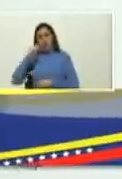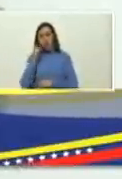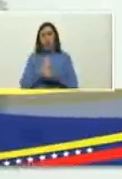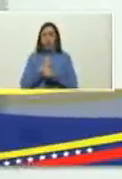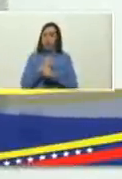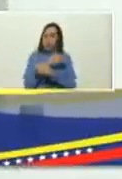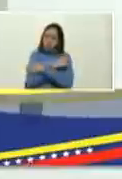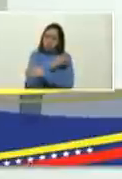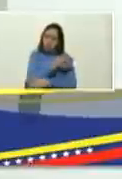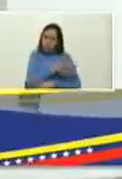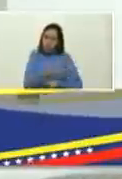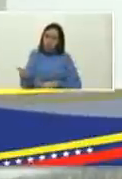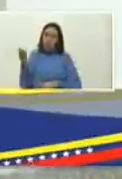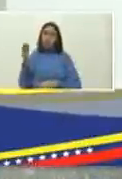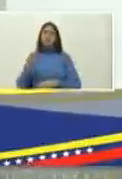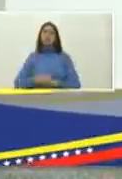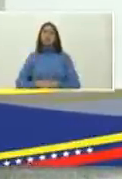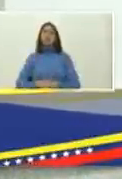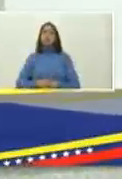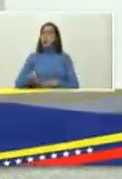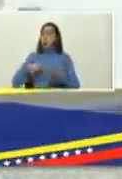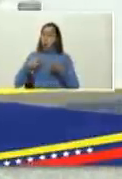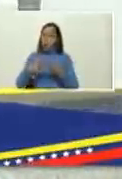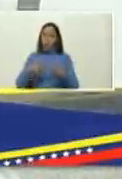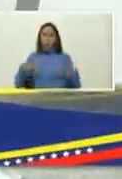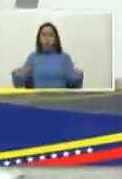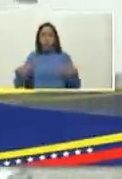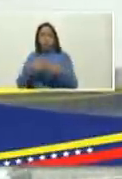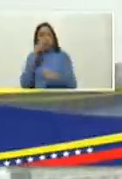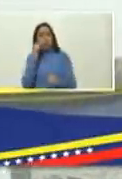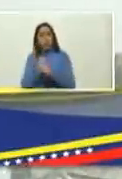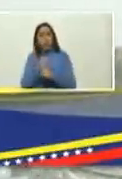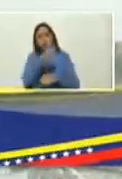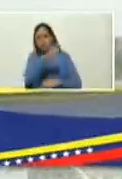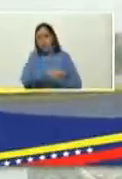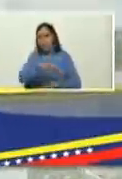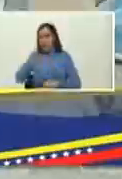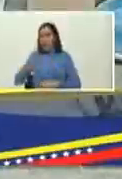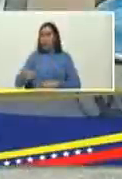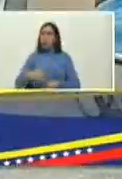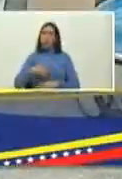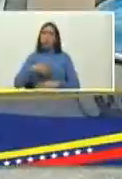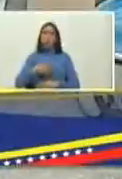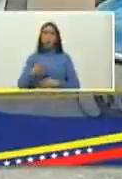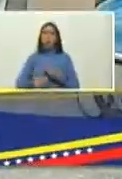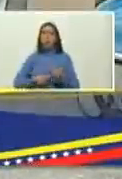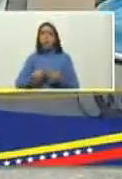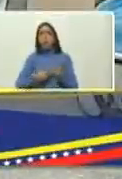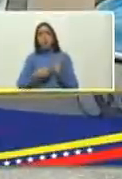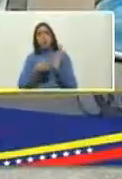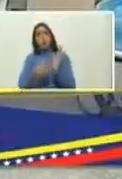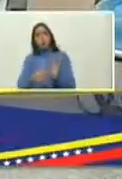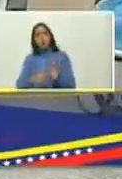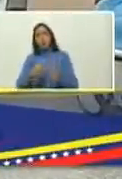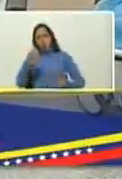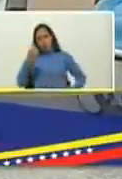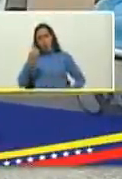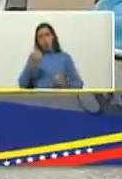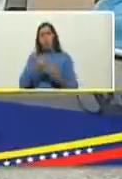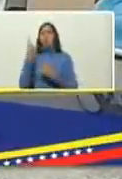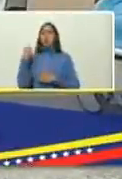ellos sin la voluntad de todo nuestro personal nada de esto fuese posible cuente presidente